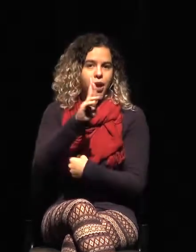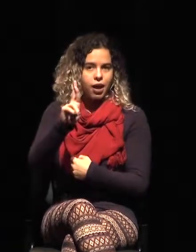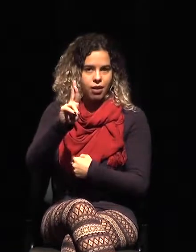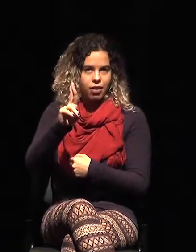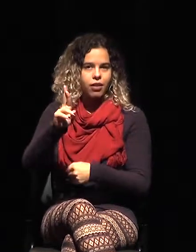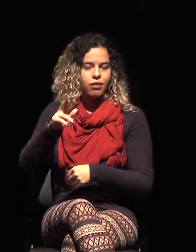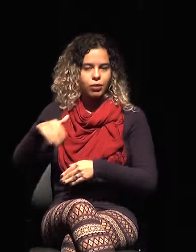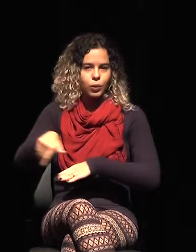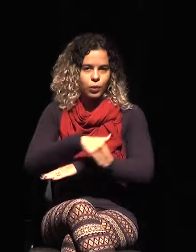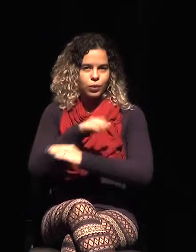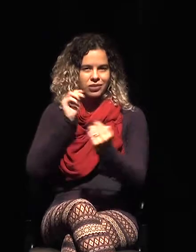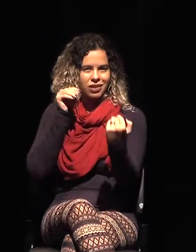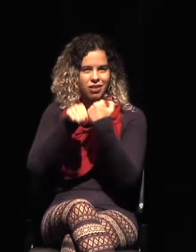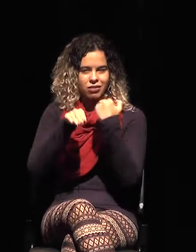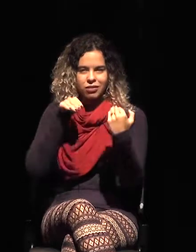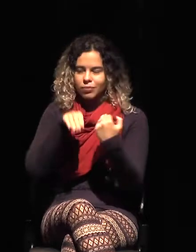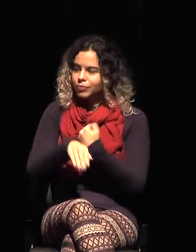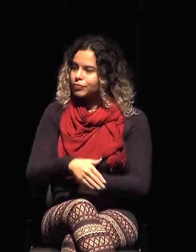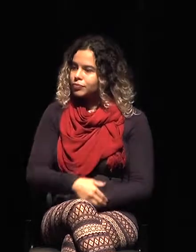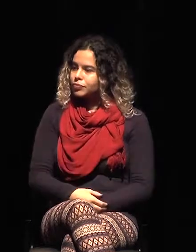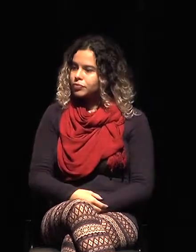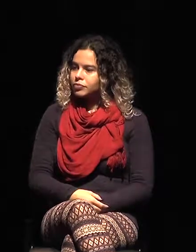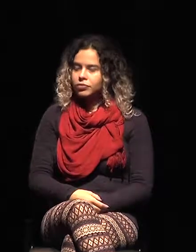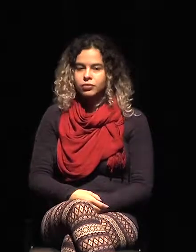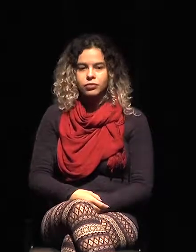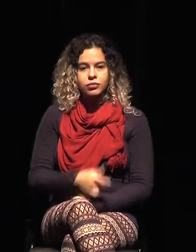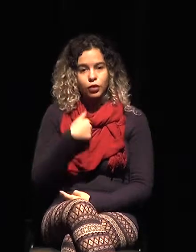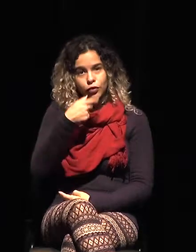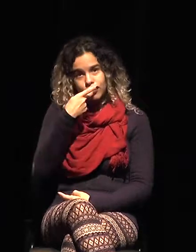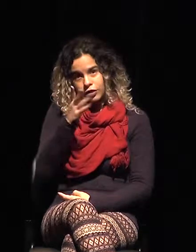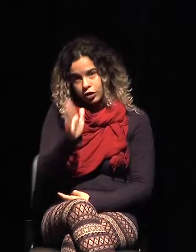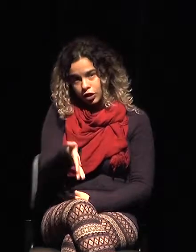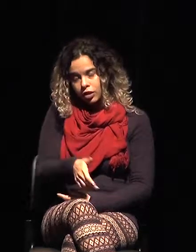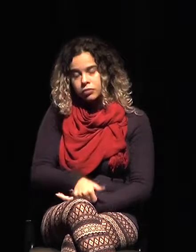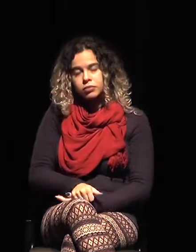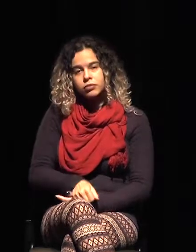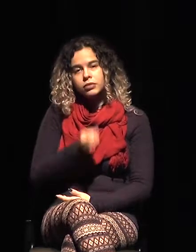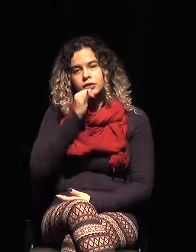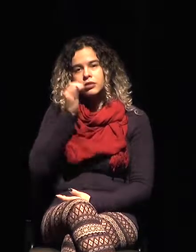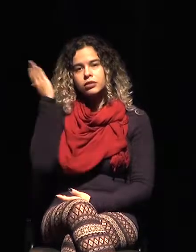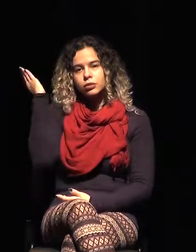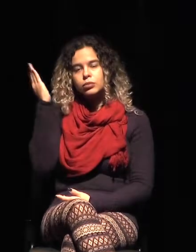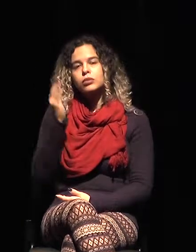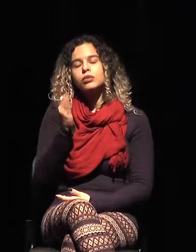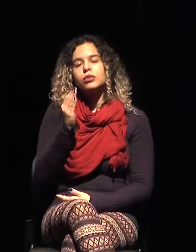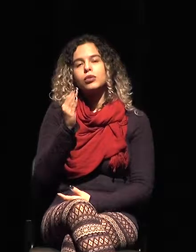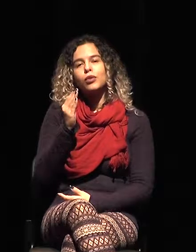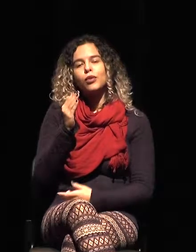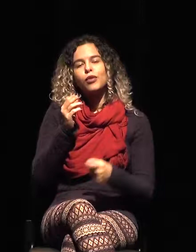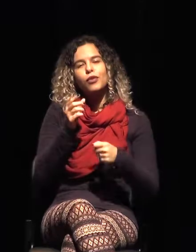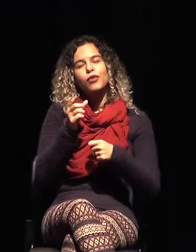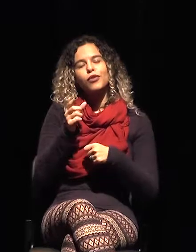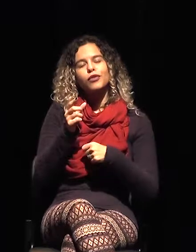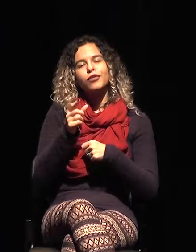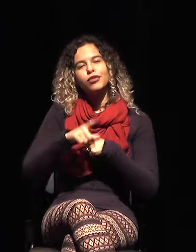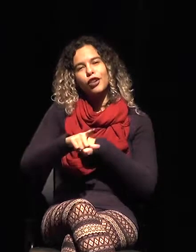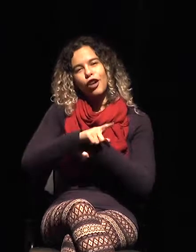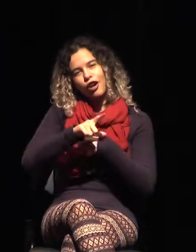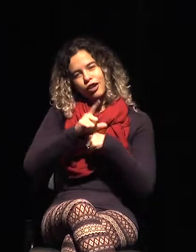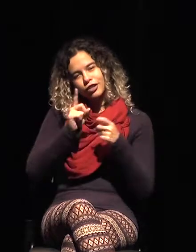Como les comenté, inicialmente vemos el ejemplo de las tiendas dutifrí en Paraguay.